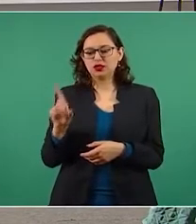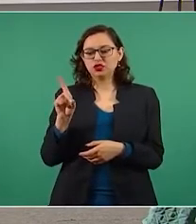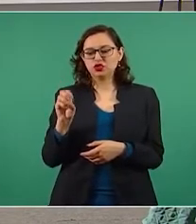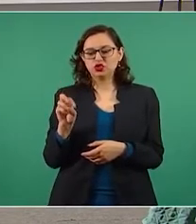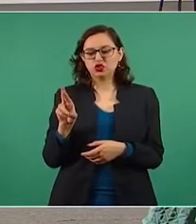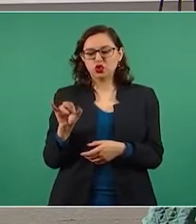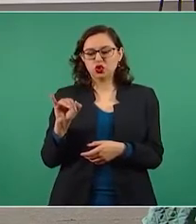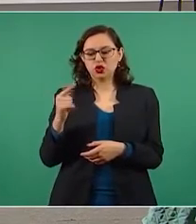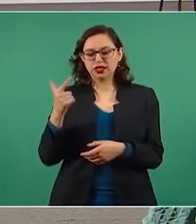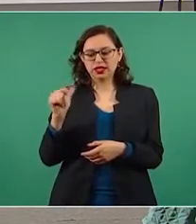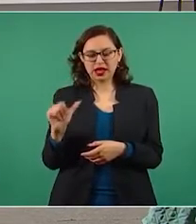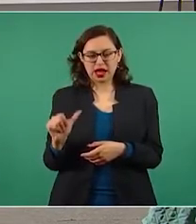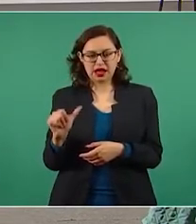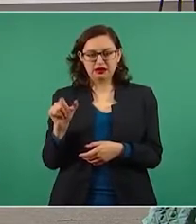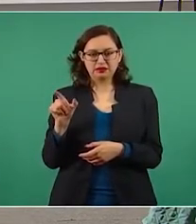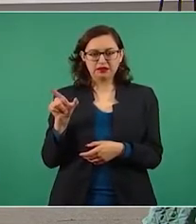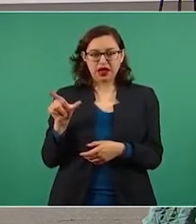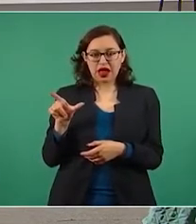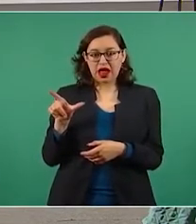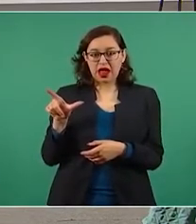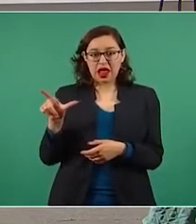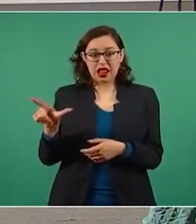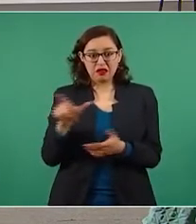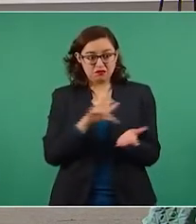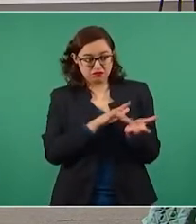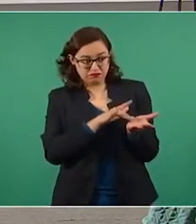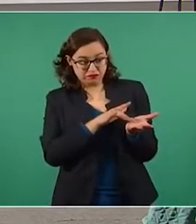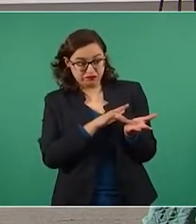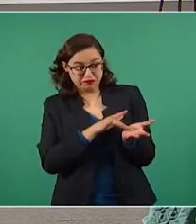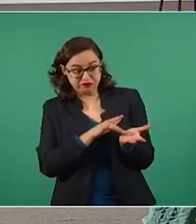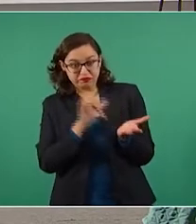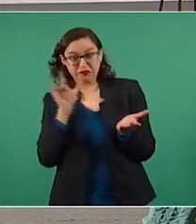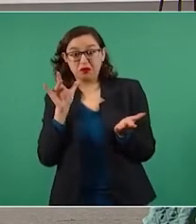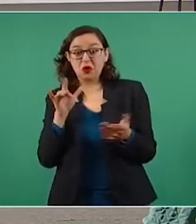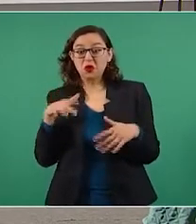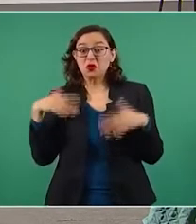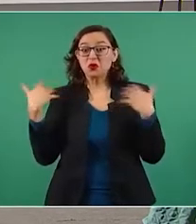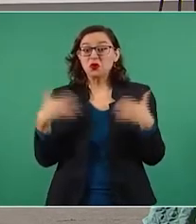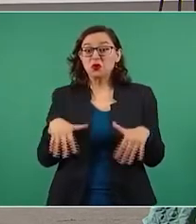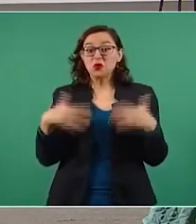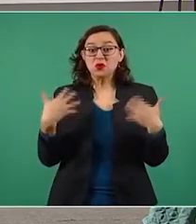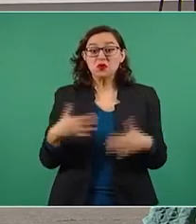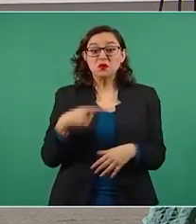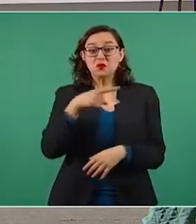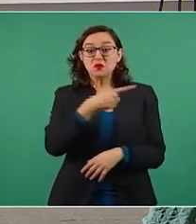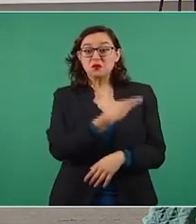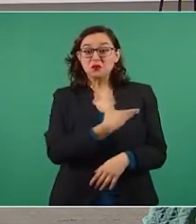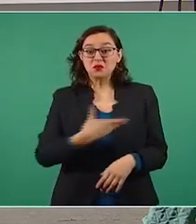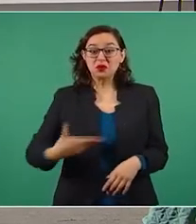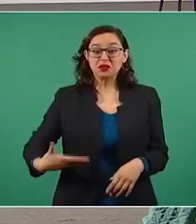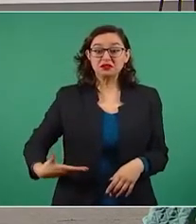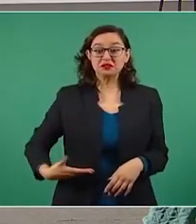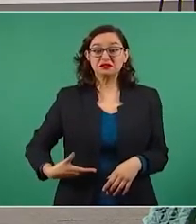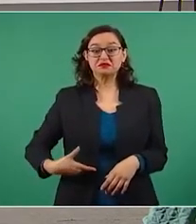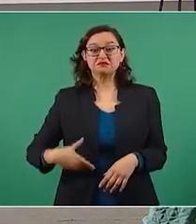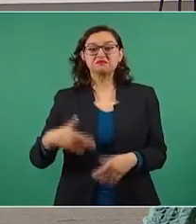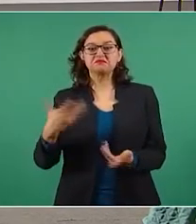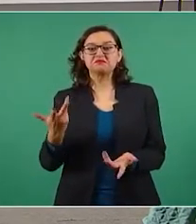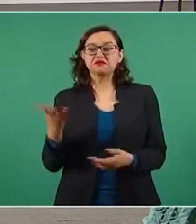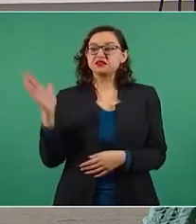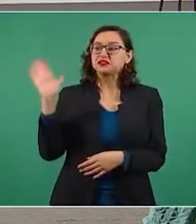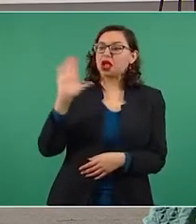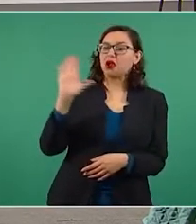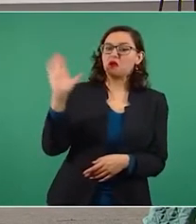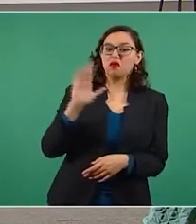y de sus intereses, dice, en riesgo, el presidente López Obrador pasa frente a un hombre armado como si